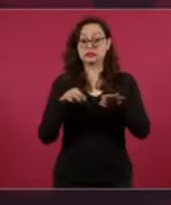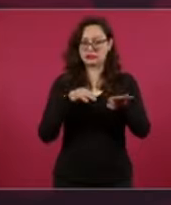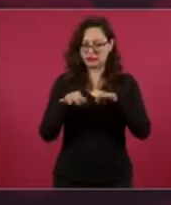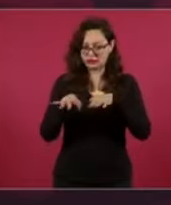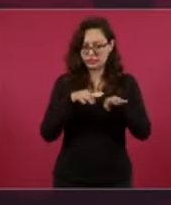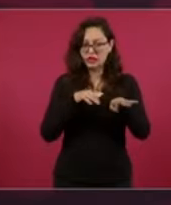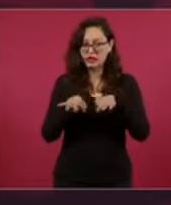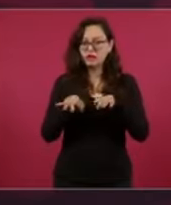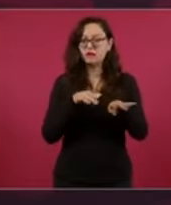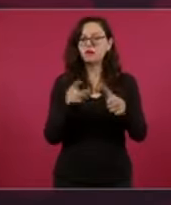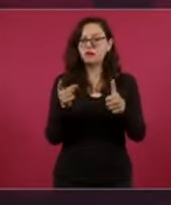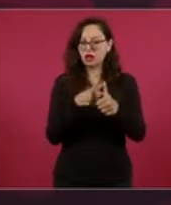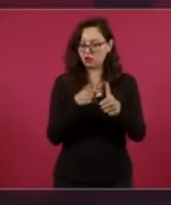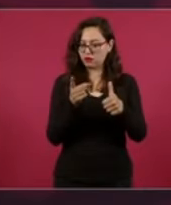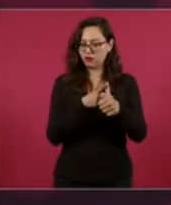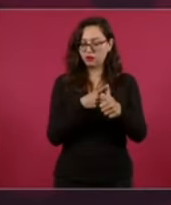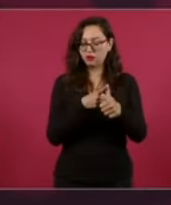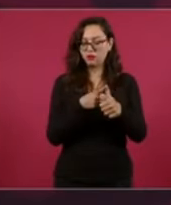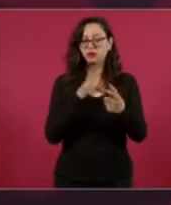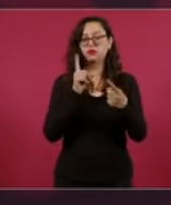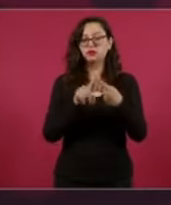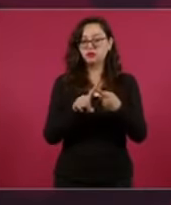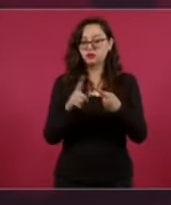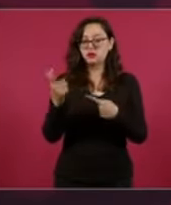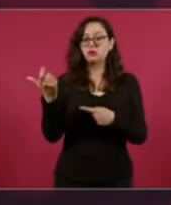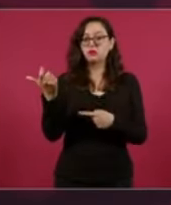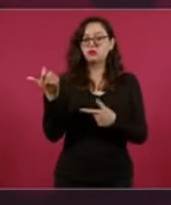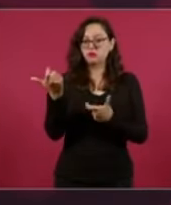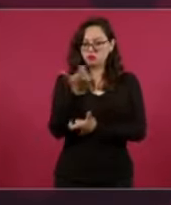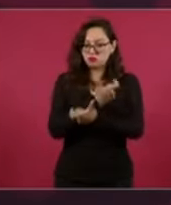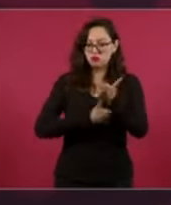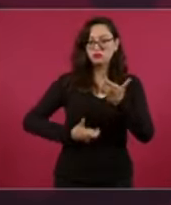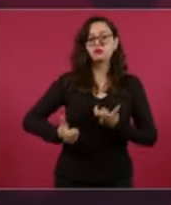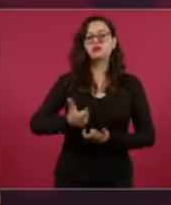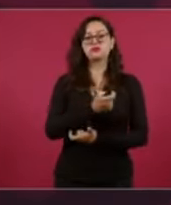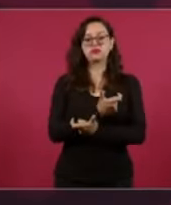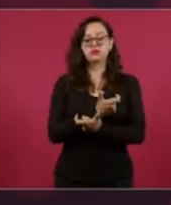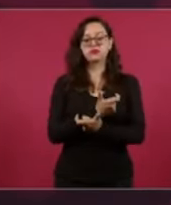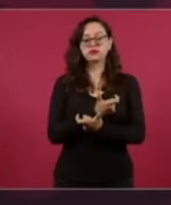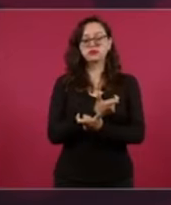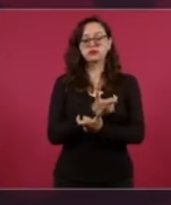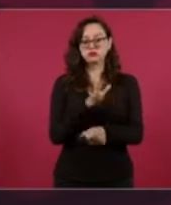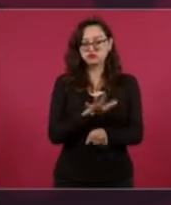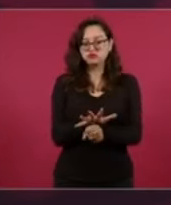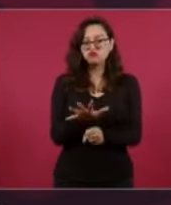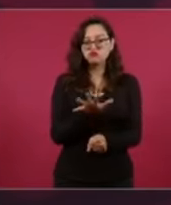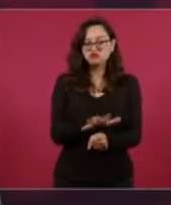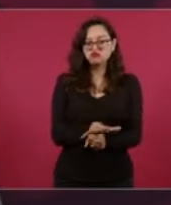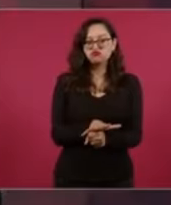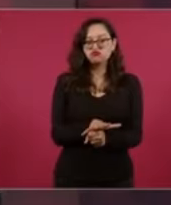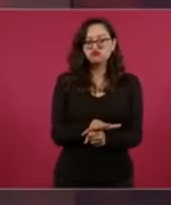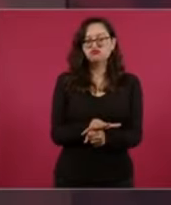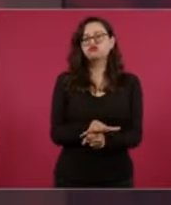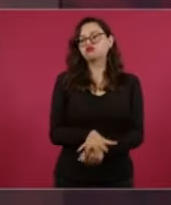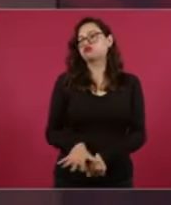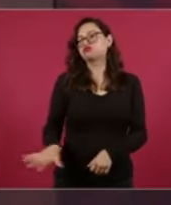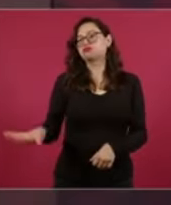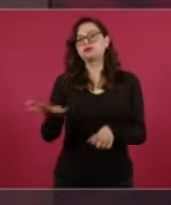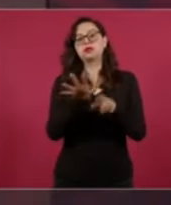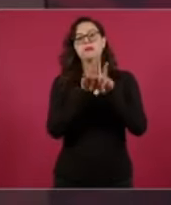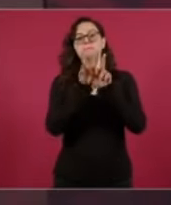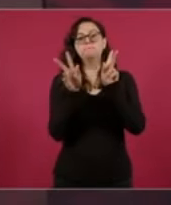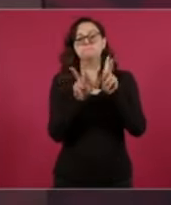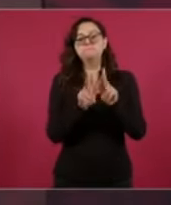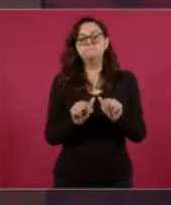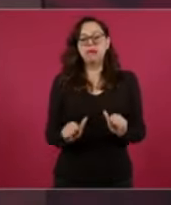si la gente tiene ocupación, tiene ingresos, hay paz, hay tranquilidad,